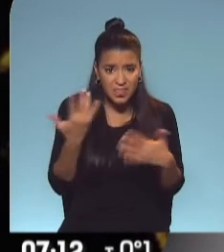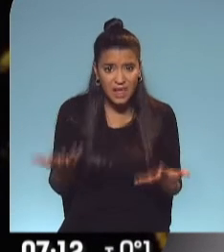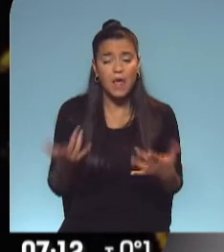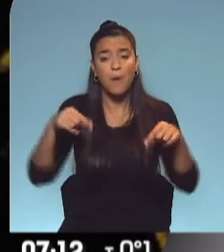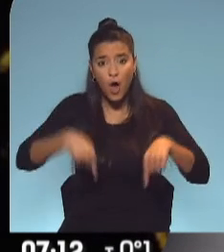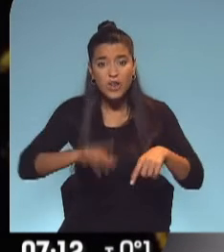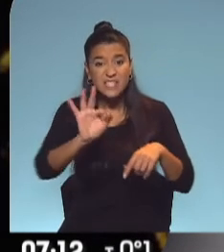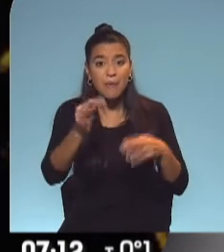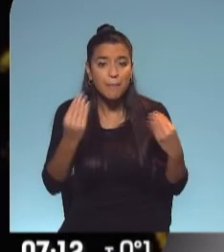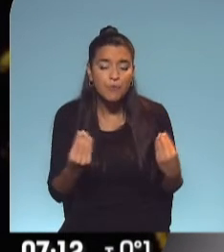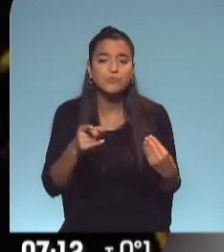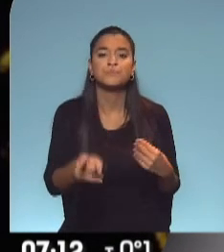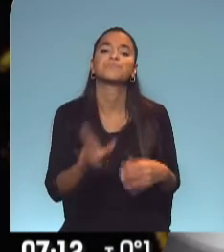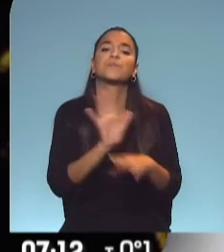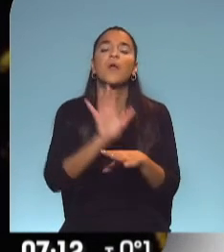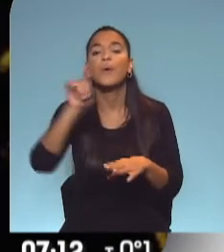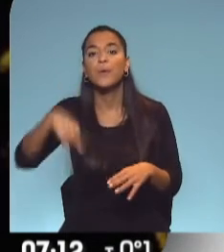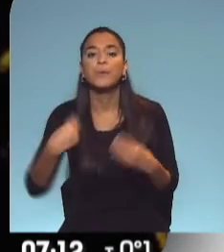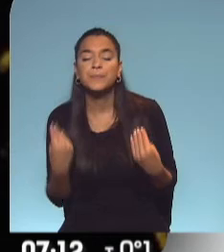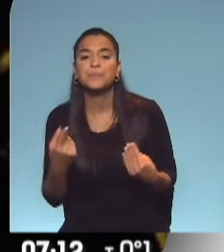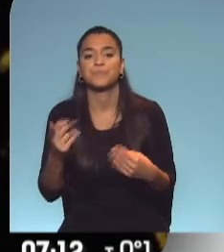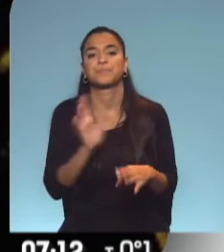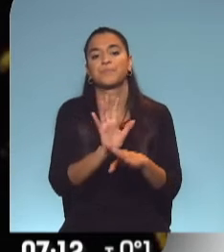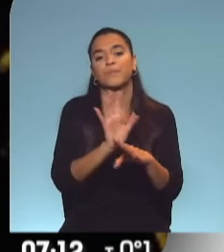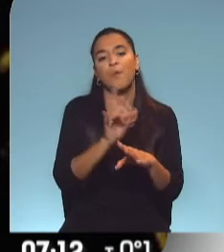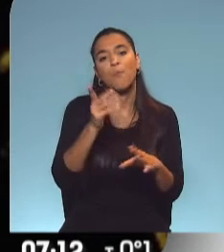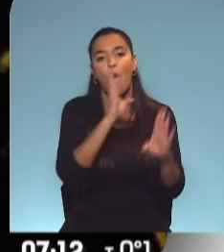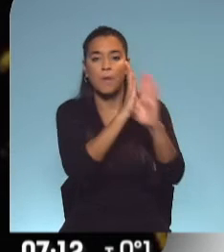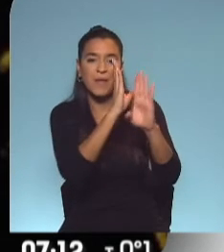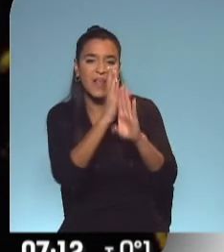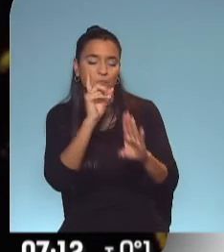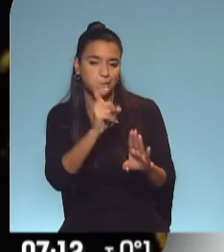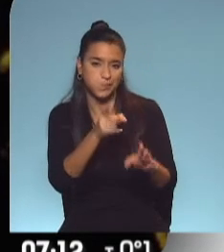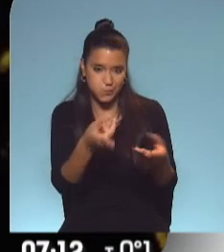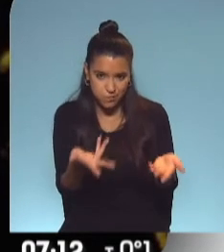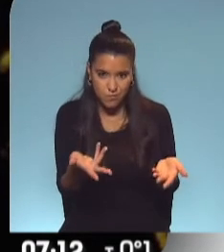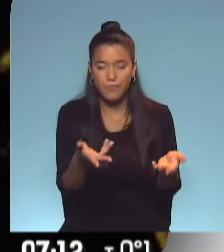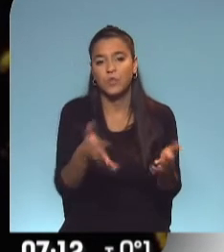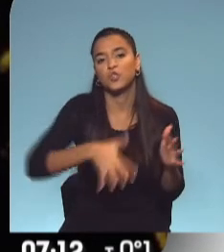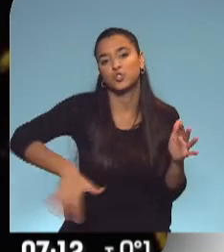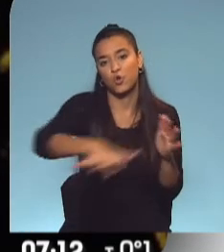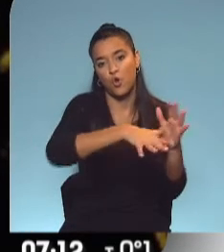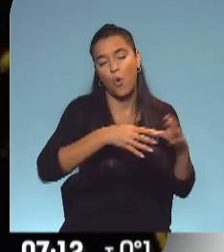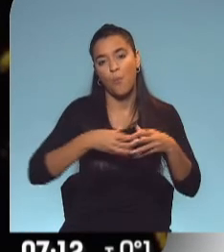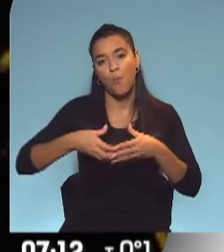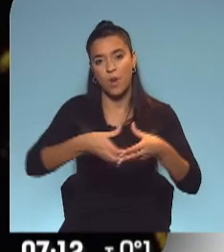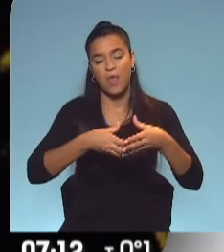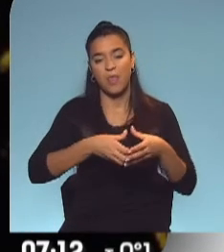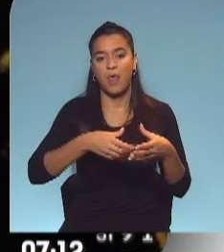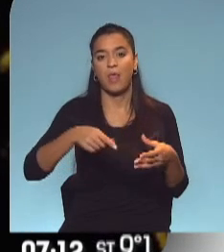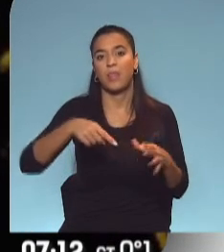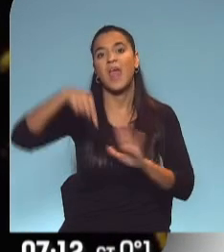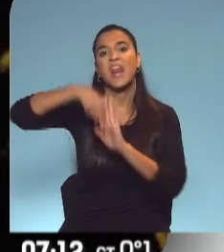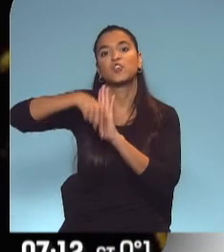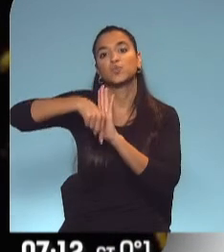ahora sabemos que además fue producto de una inteligencia ilegal realizada sobre la comunidad Mapuche en el sur.